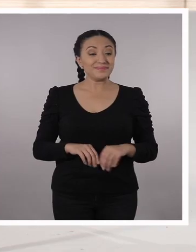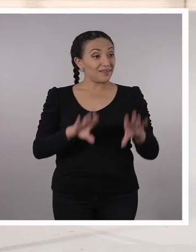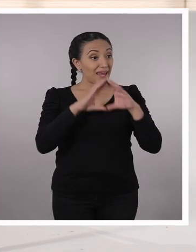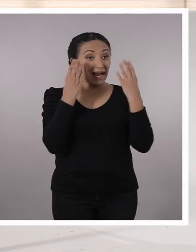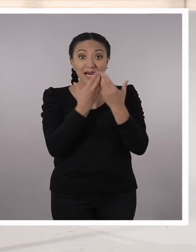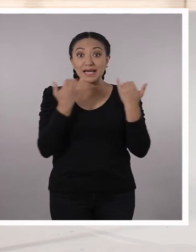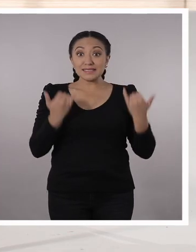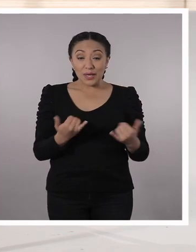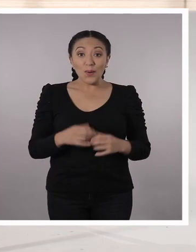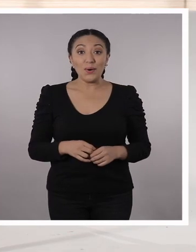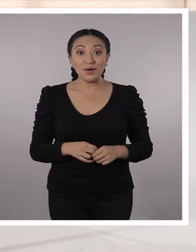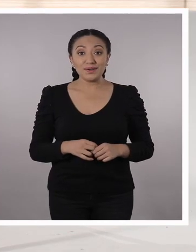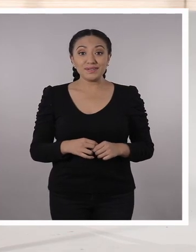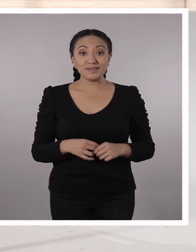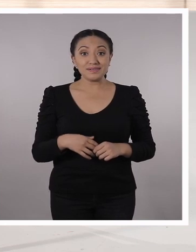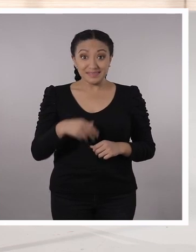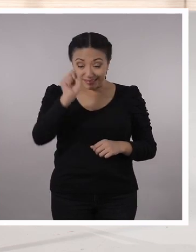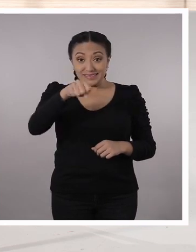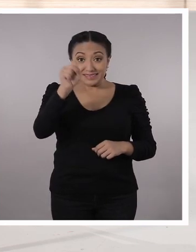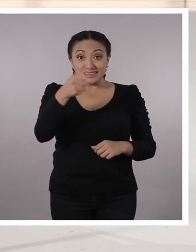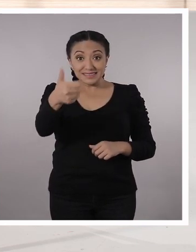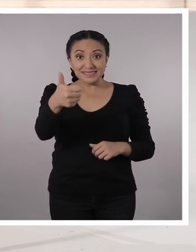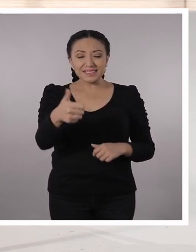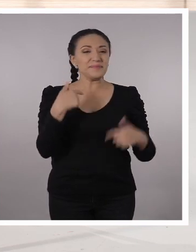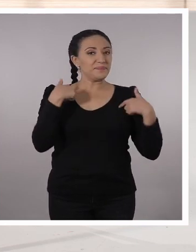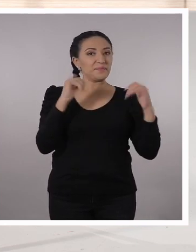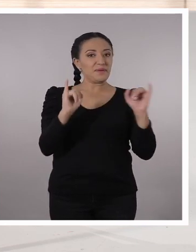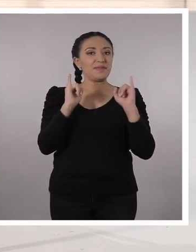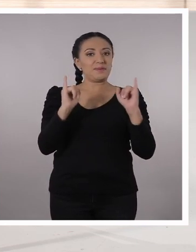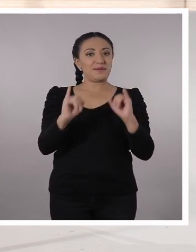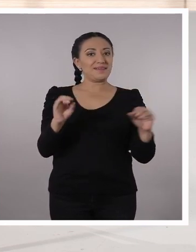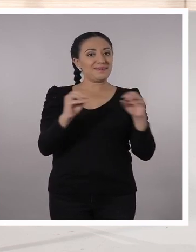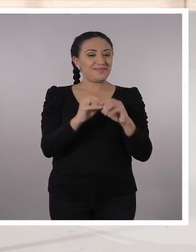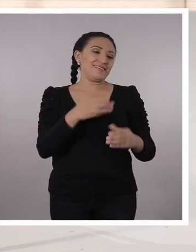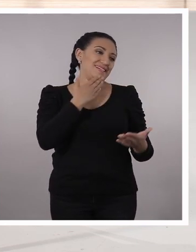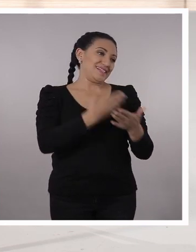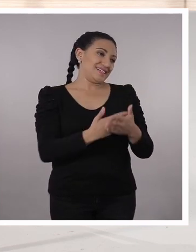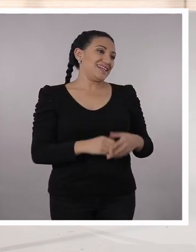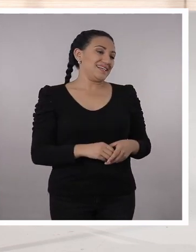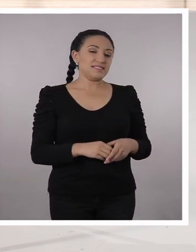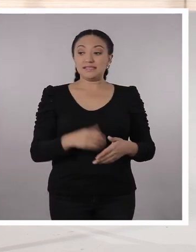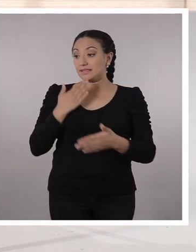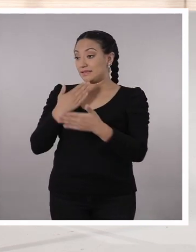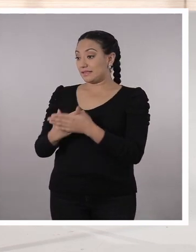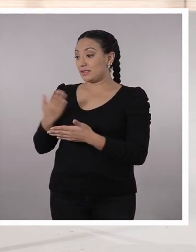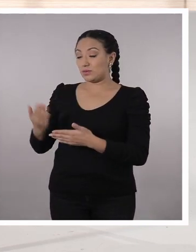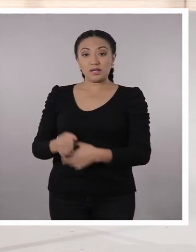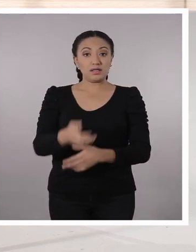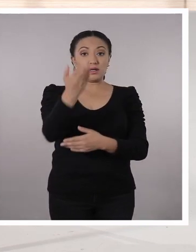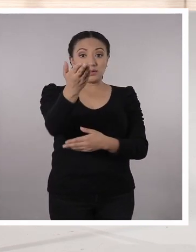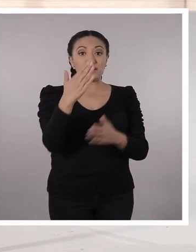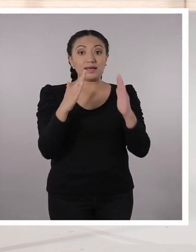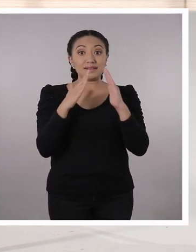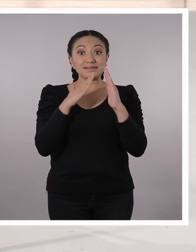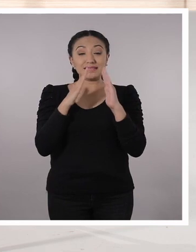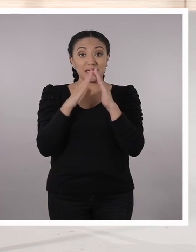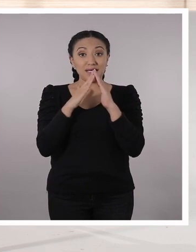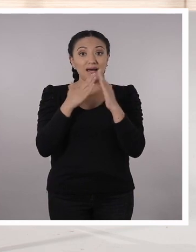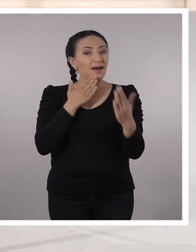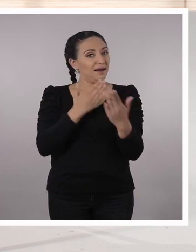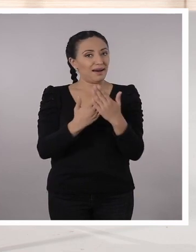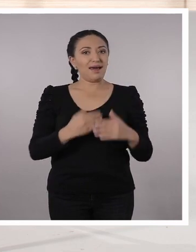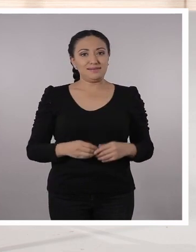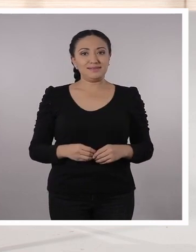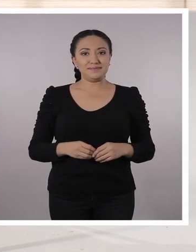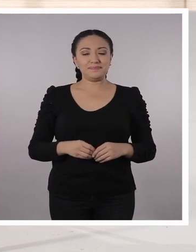¿Qué tal la clase de hoy, chicos y chicas? Sí, yo también me divertí muchísimo. Gracias, profesor. Gracias a ti, Nelly. Gracias a ustedes también que están en